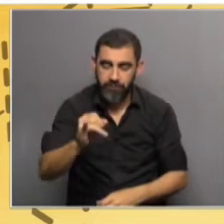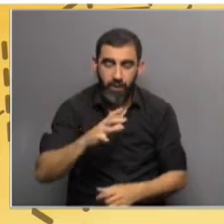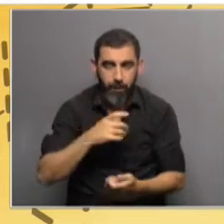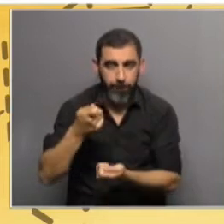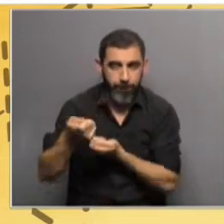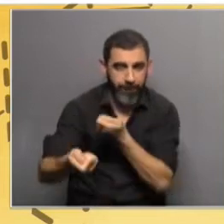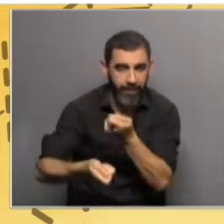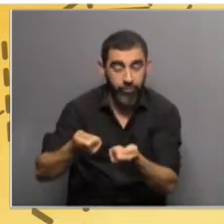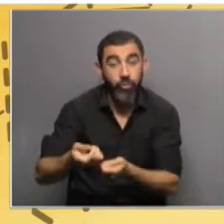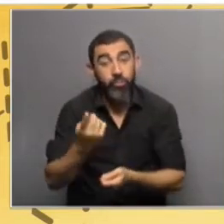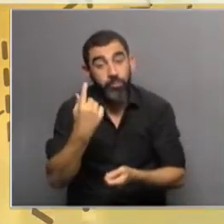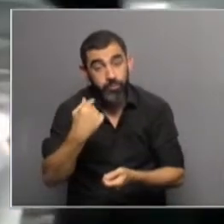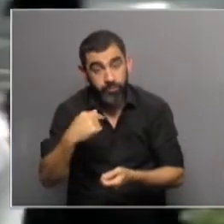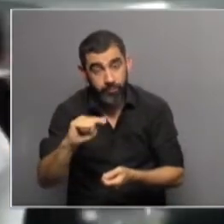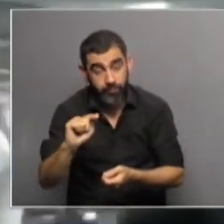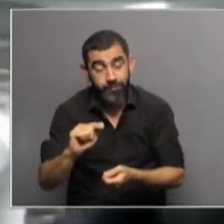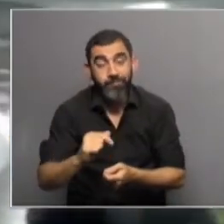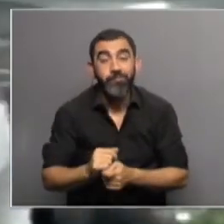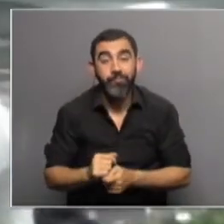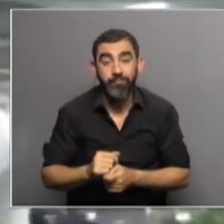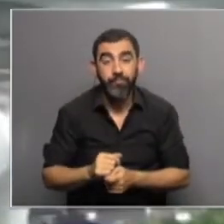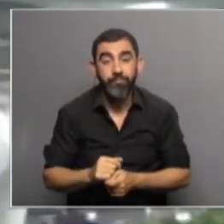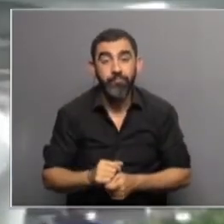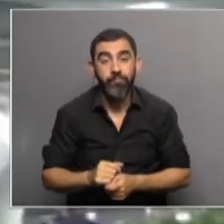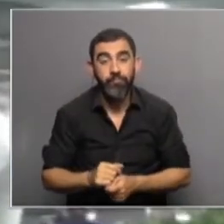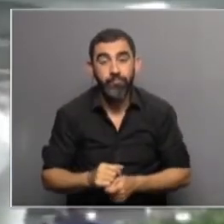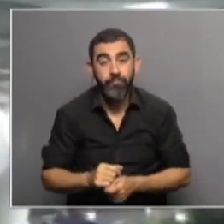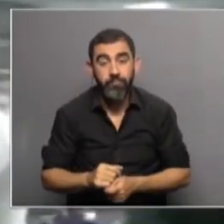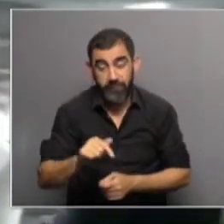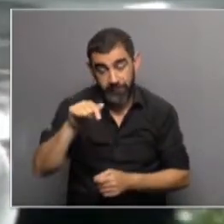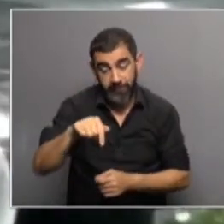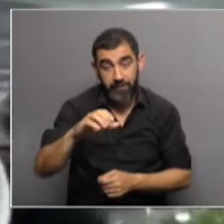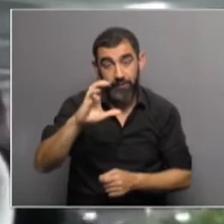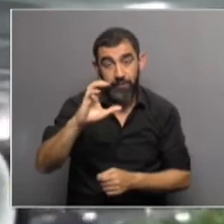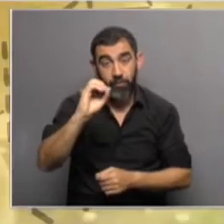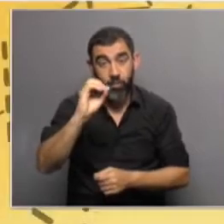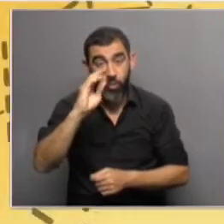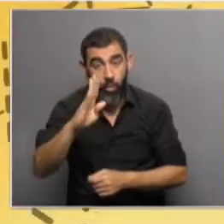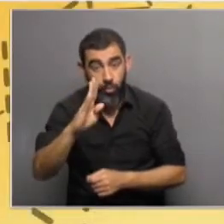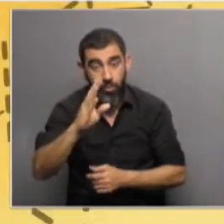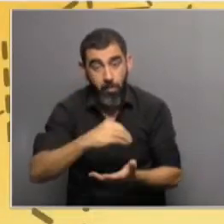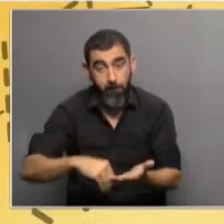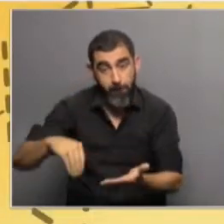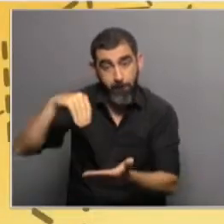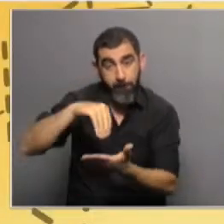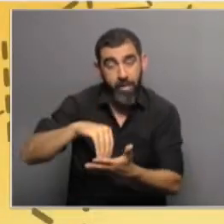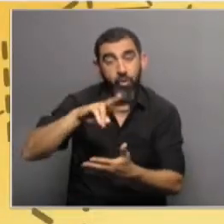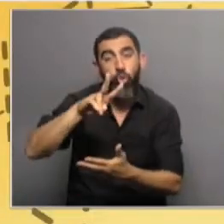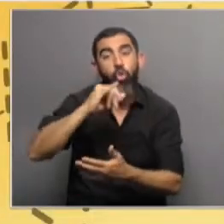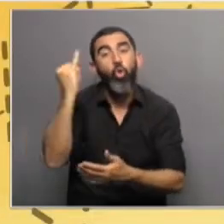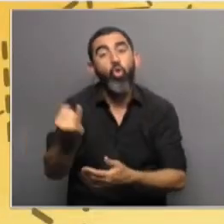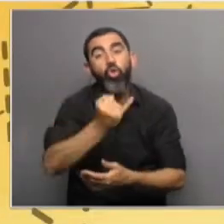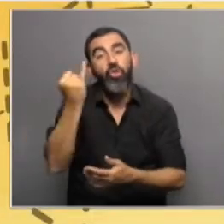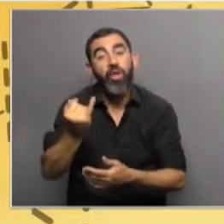especial y por eso es que en esta COP se agregaron dos días de